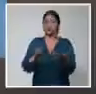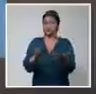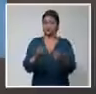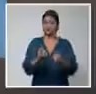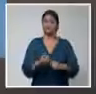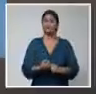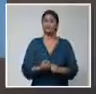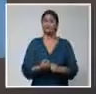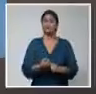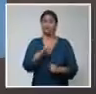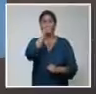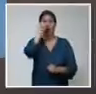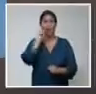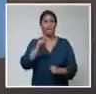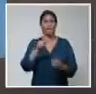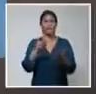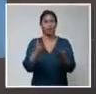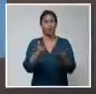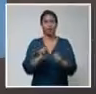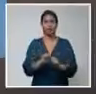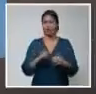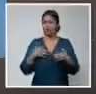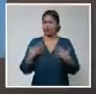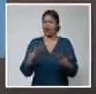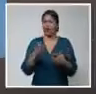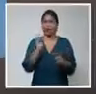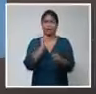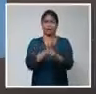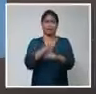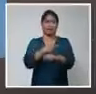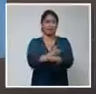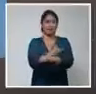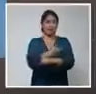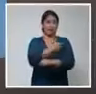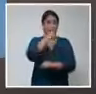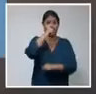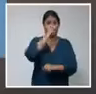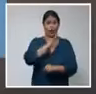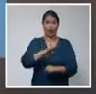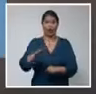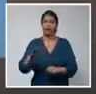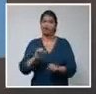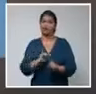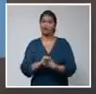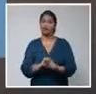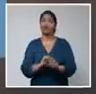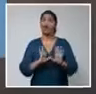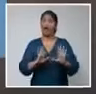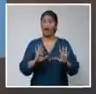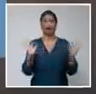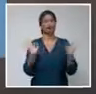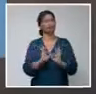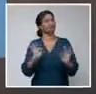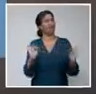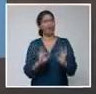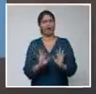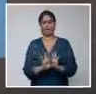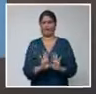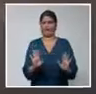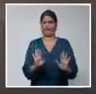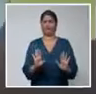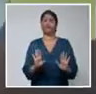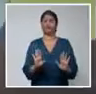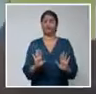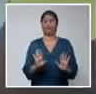¿Cuándo se vacunan nuestros niños? Y la respuesta es, para todos, todavía. Aunque cierto